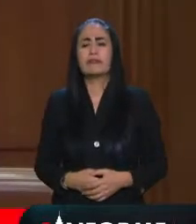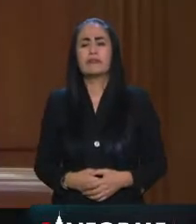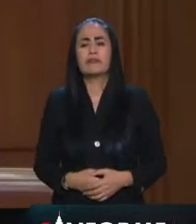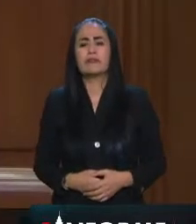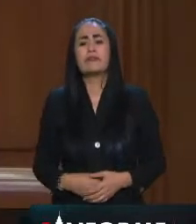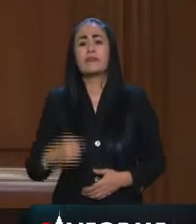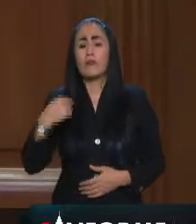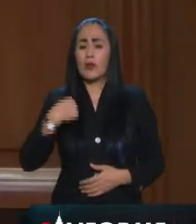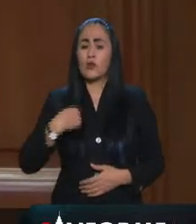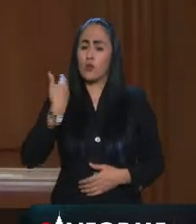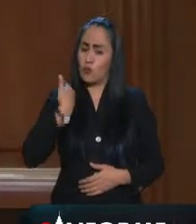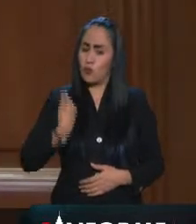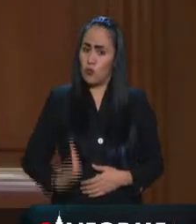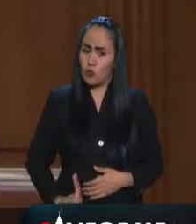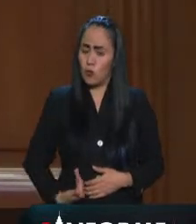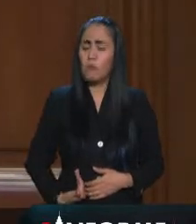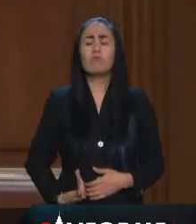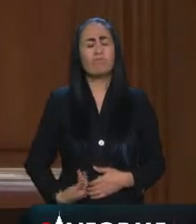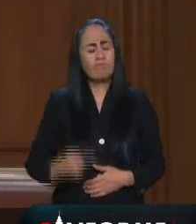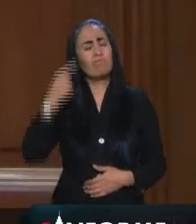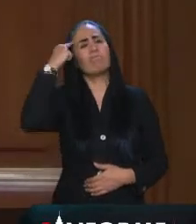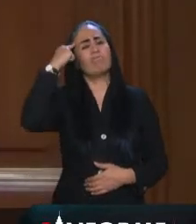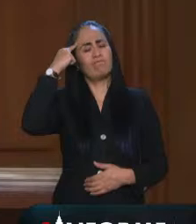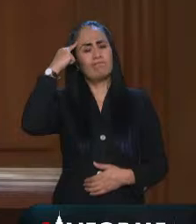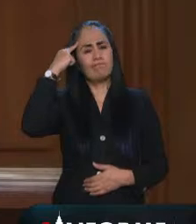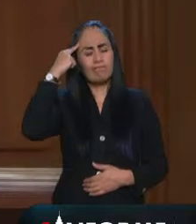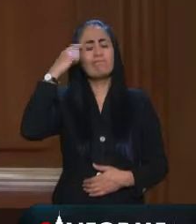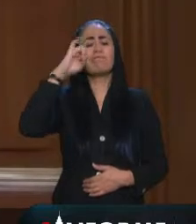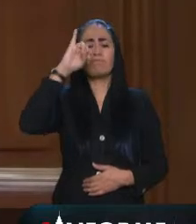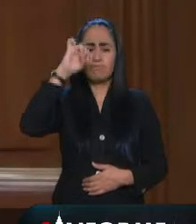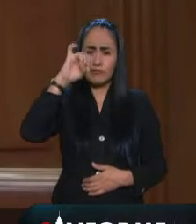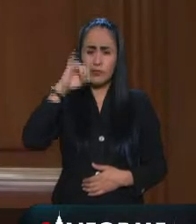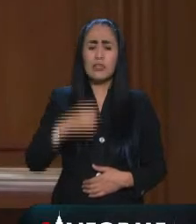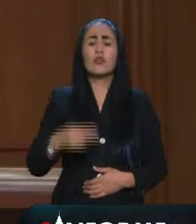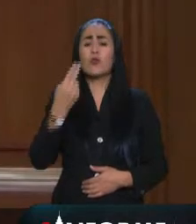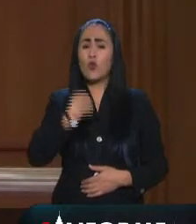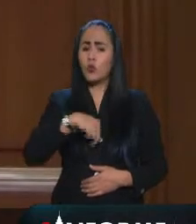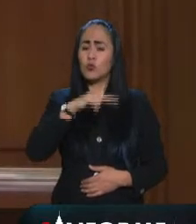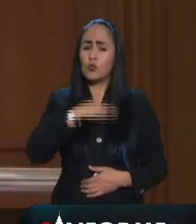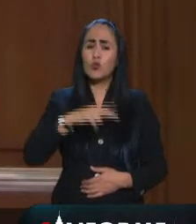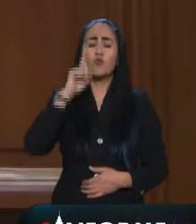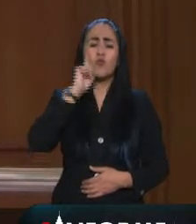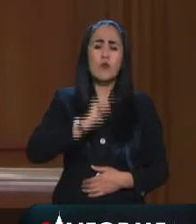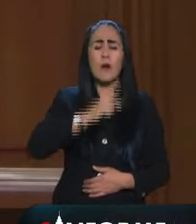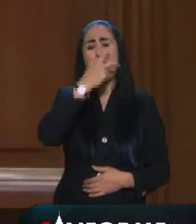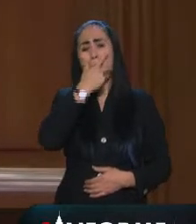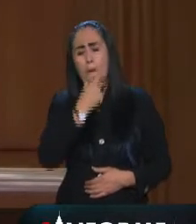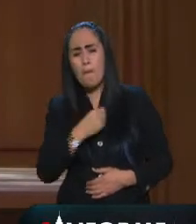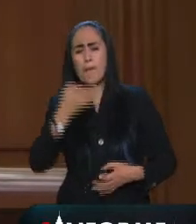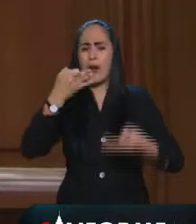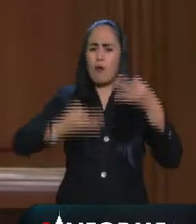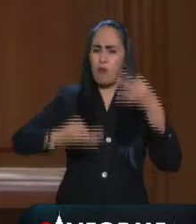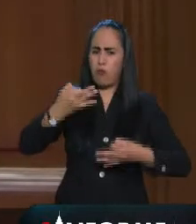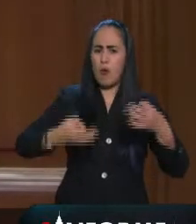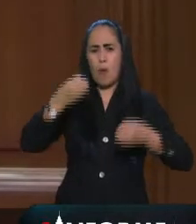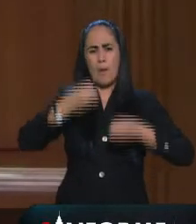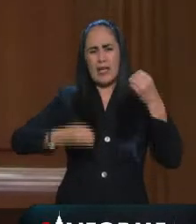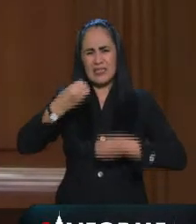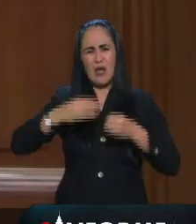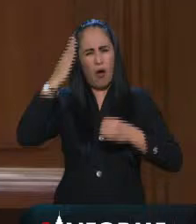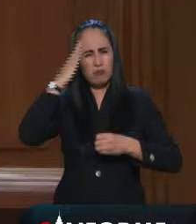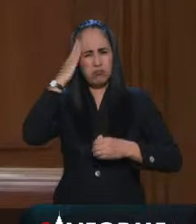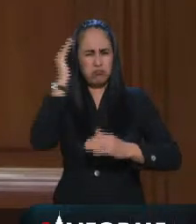soy plenamente consciente del papel esencial que tenemos las y los operadores de justicia principalmente